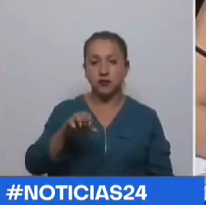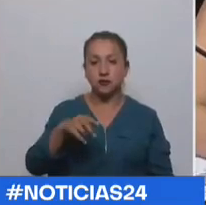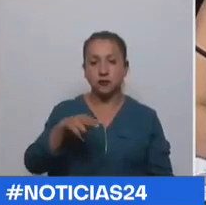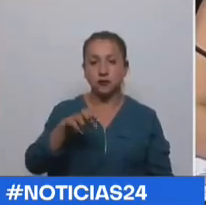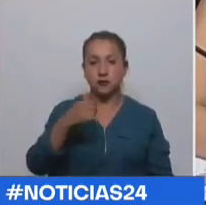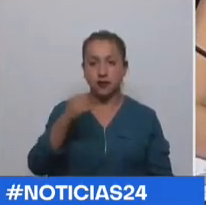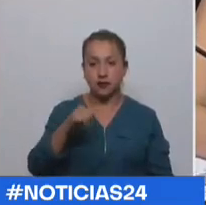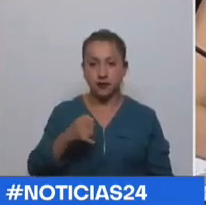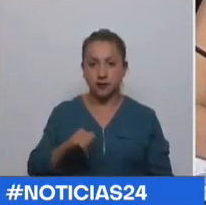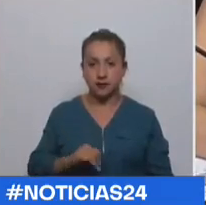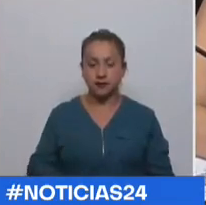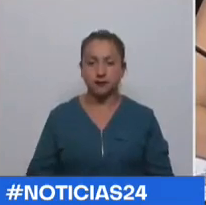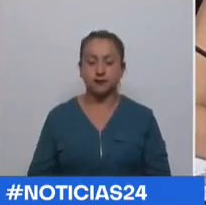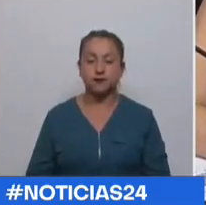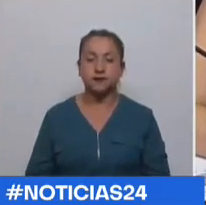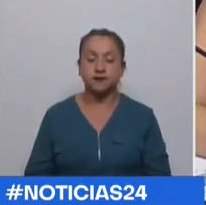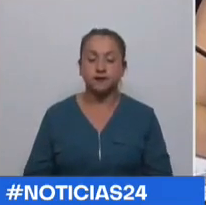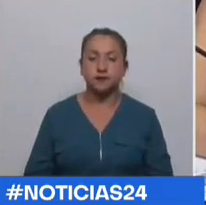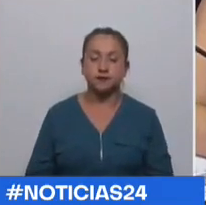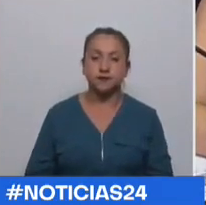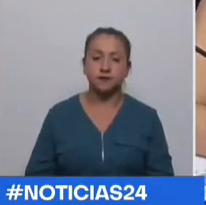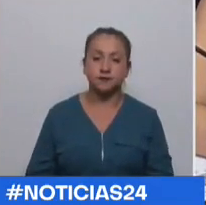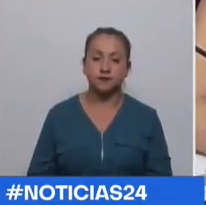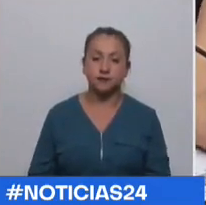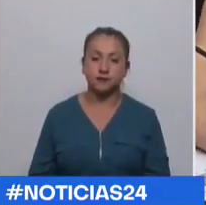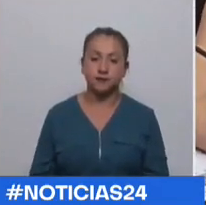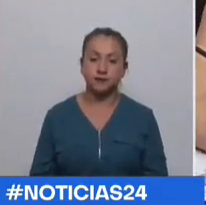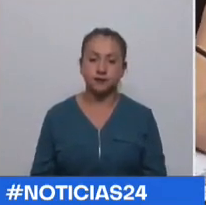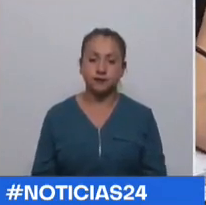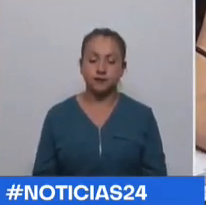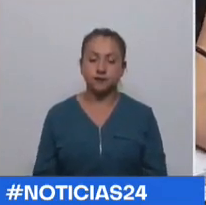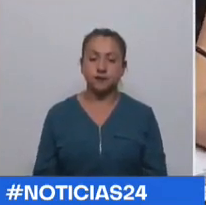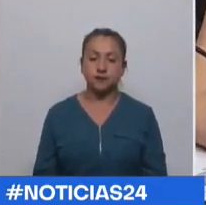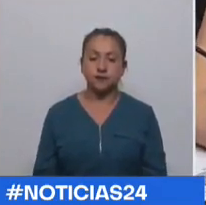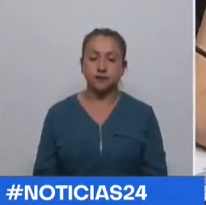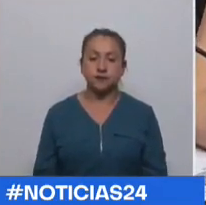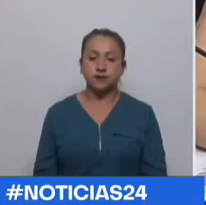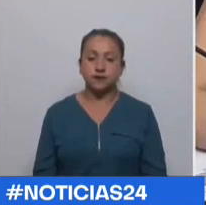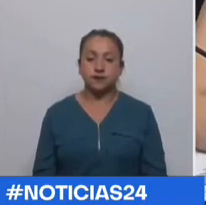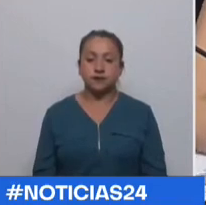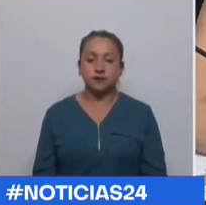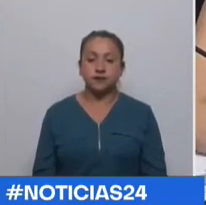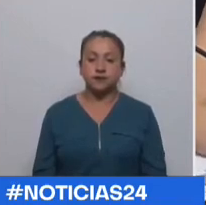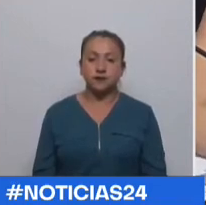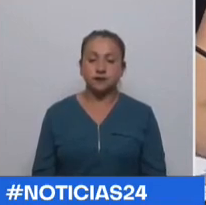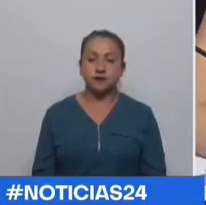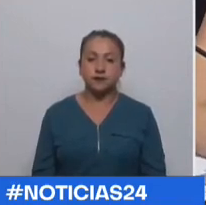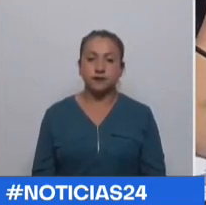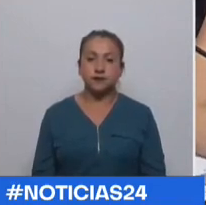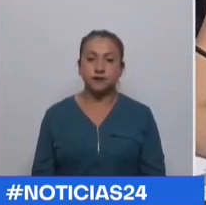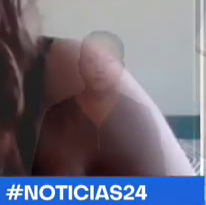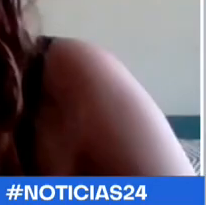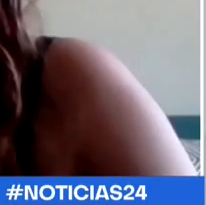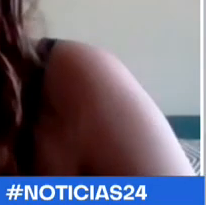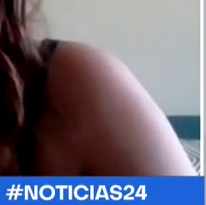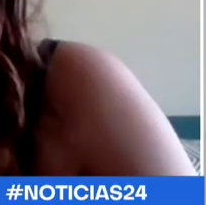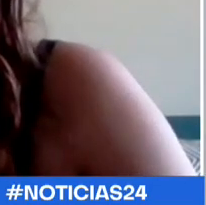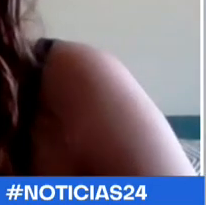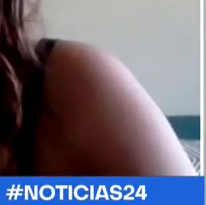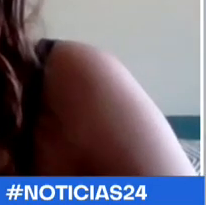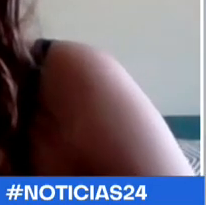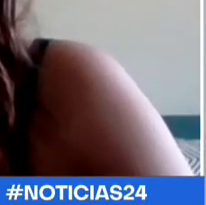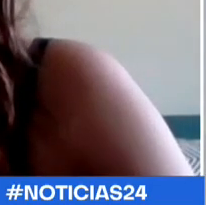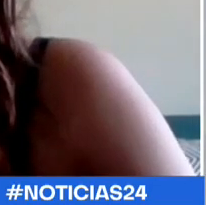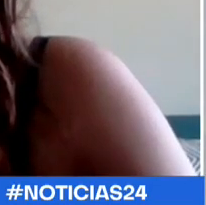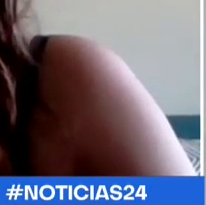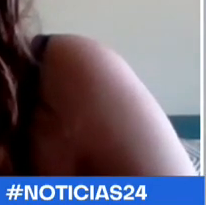Vamos a analizar este tema, lo que se está votando hoy en la convención y para ello estamos con Carolina Mesa, abogada constitucionalista